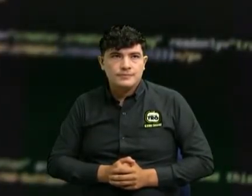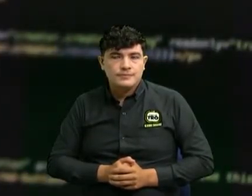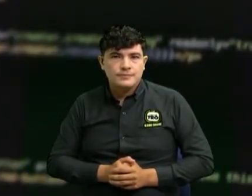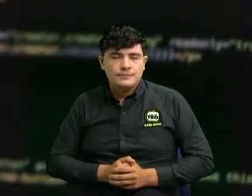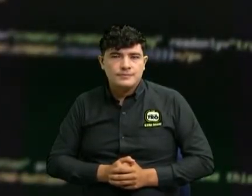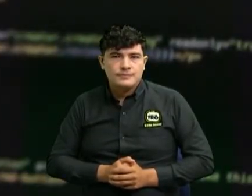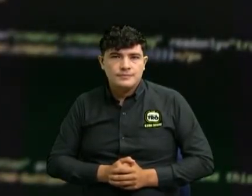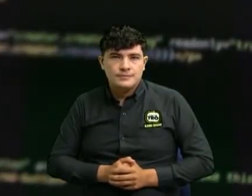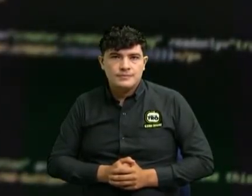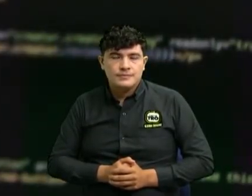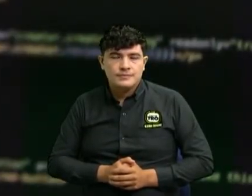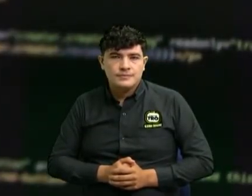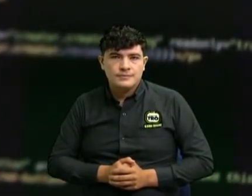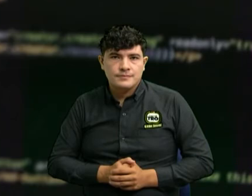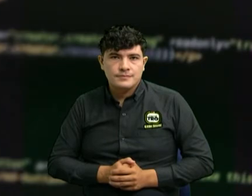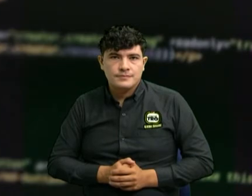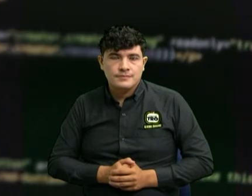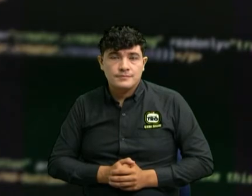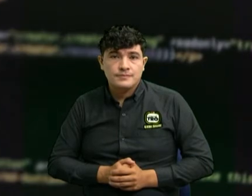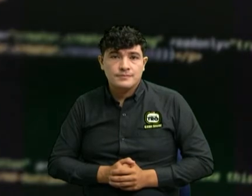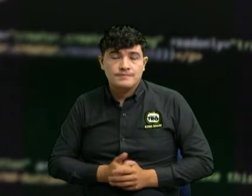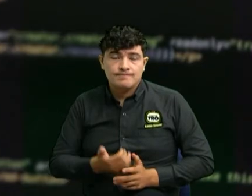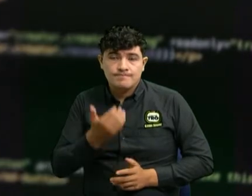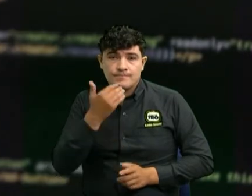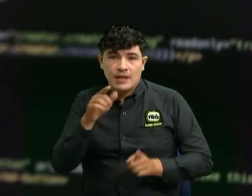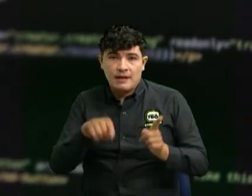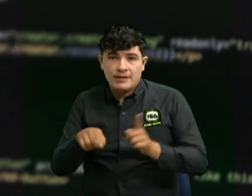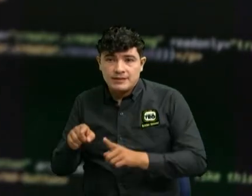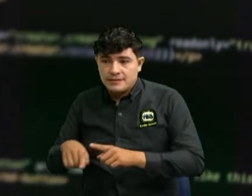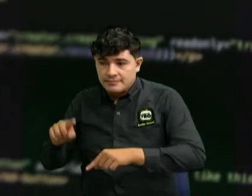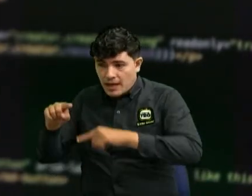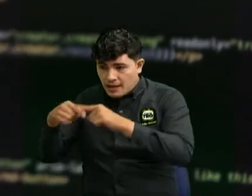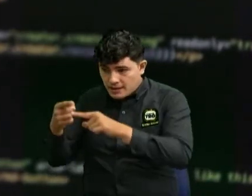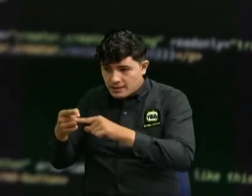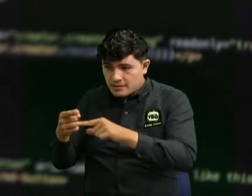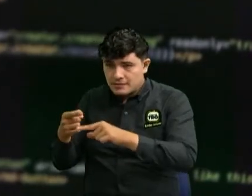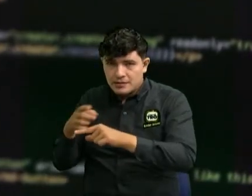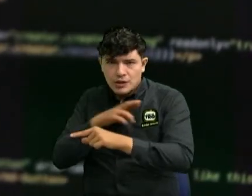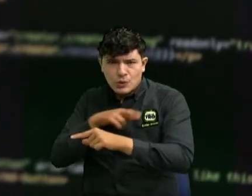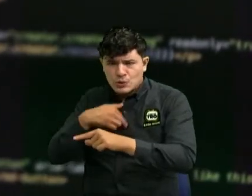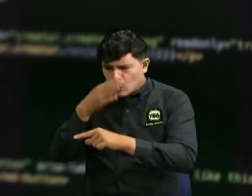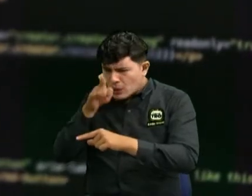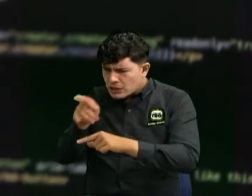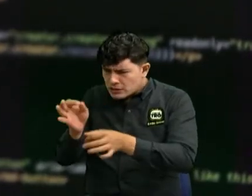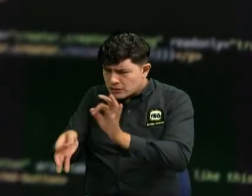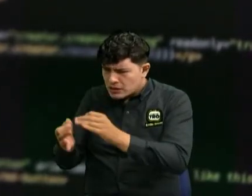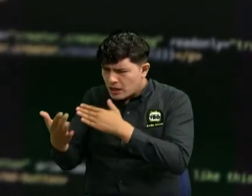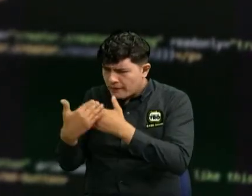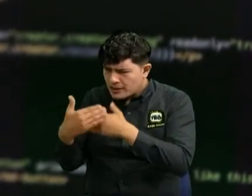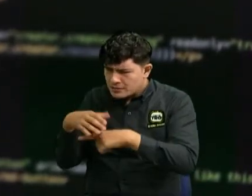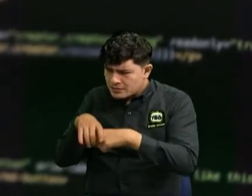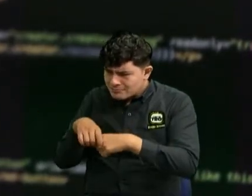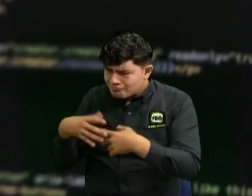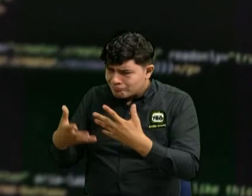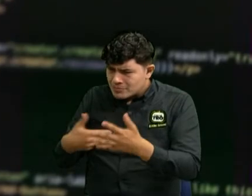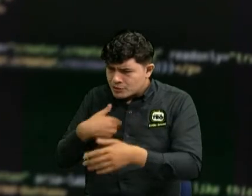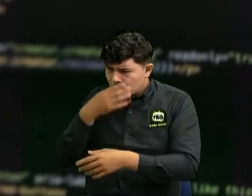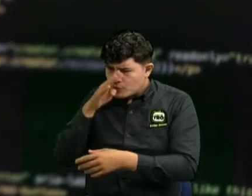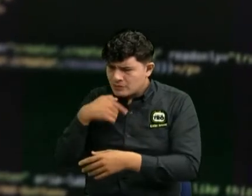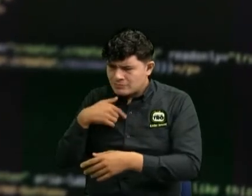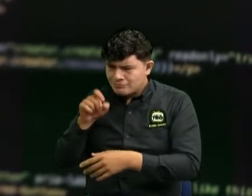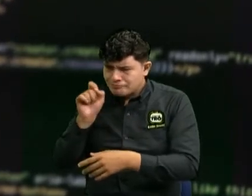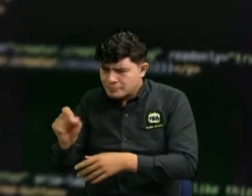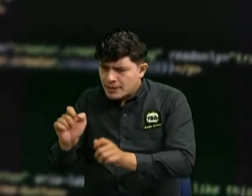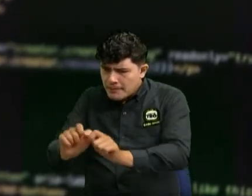ese correo y muchas veces hackean nuestras cuentas y por eso es que a veces con nuestras cuentas es que empiezan a llegarle correo a